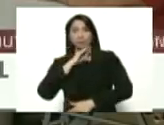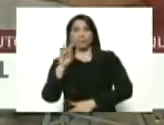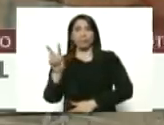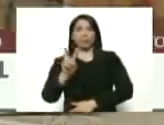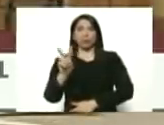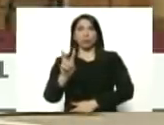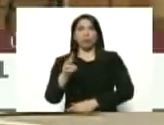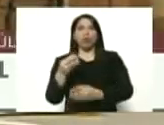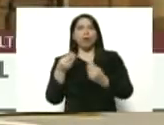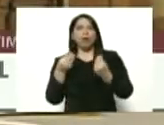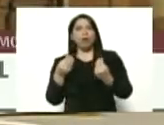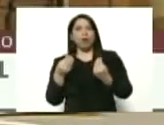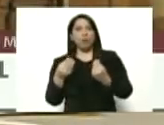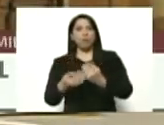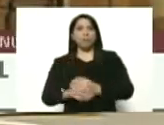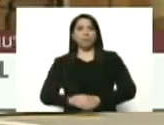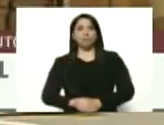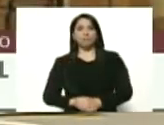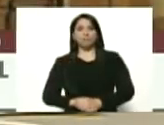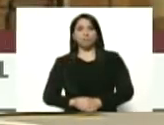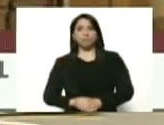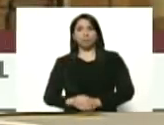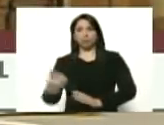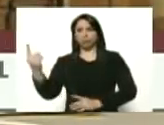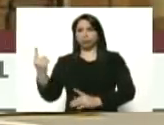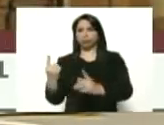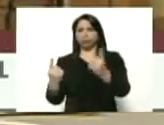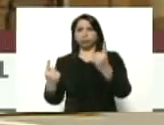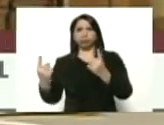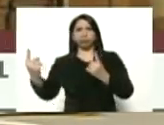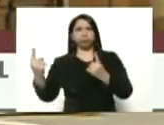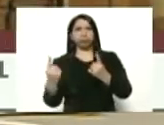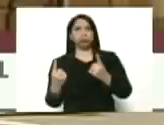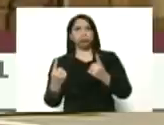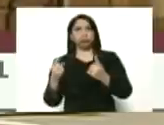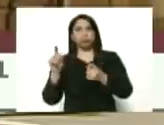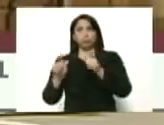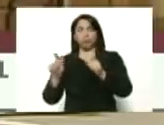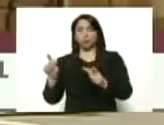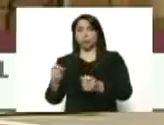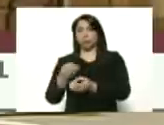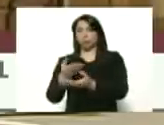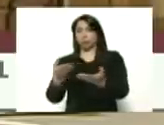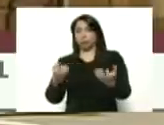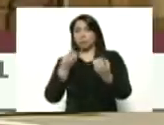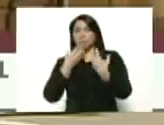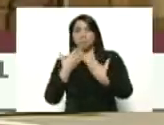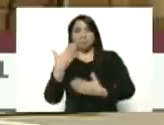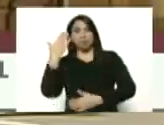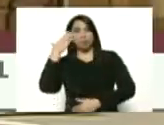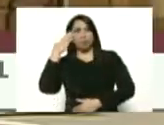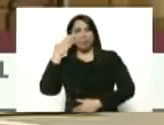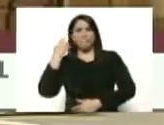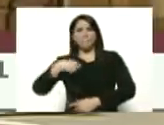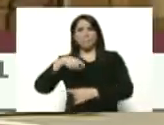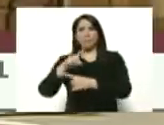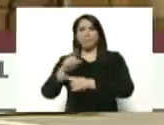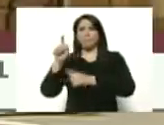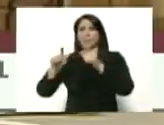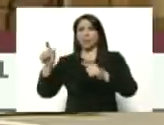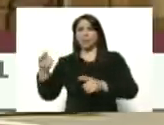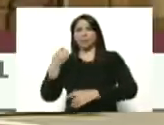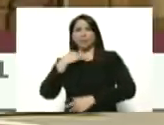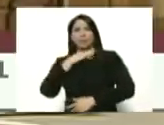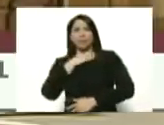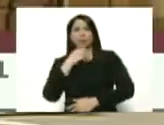han aparecido estos casos. Como ustedes bien saben, los primeros de ellos tuvieron que ver con vuelos